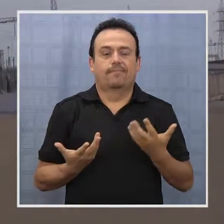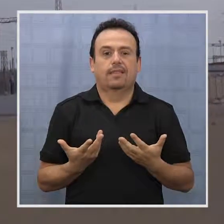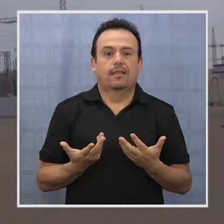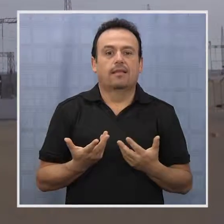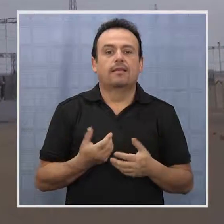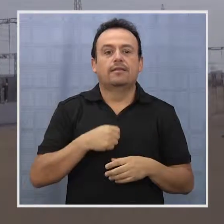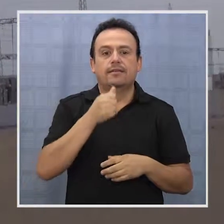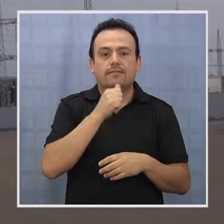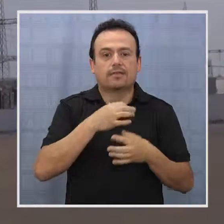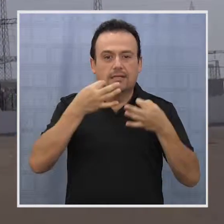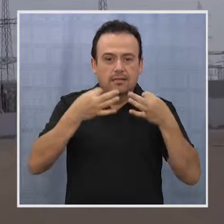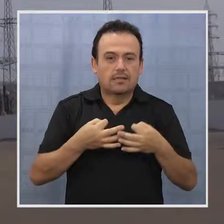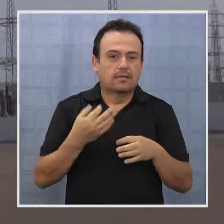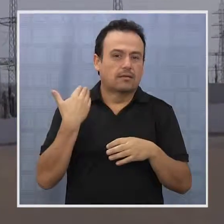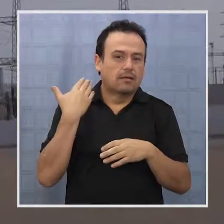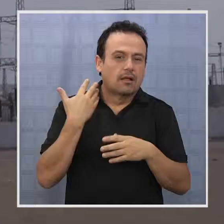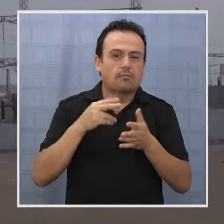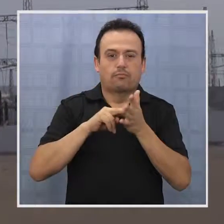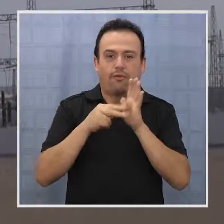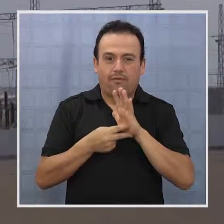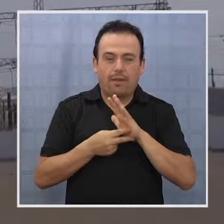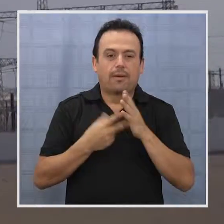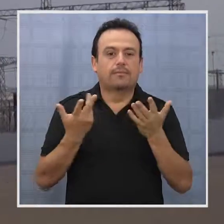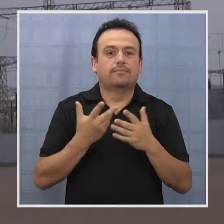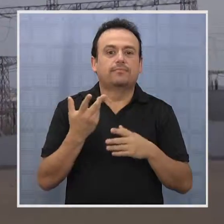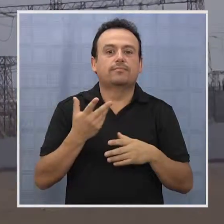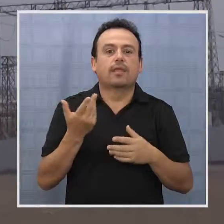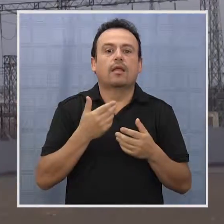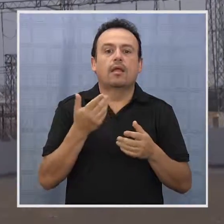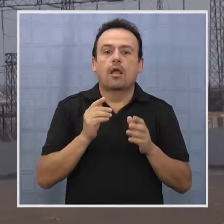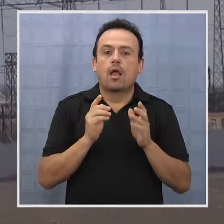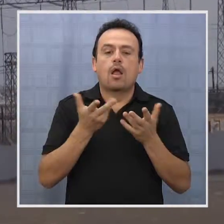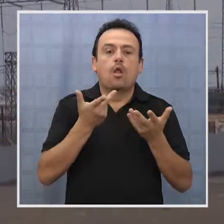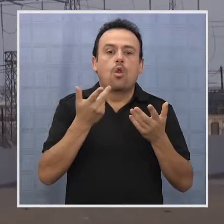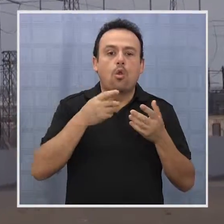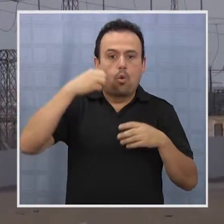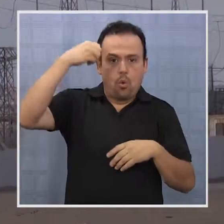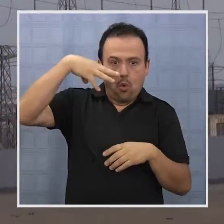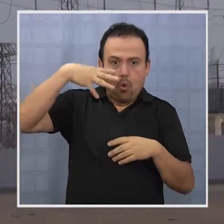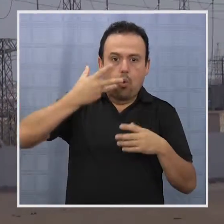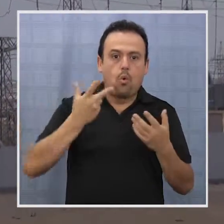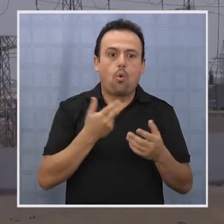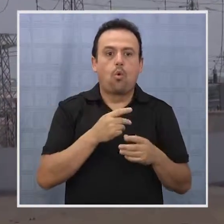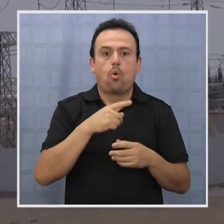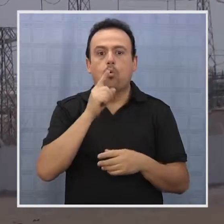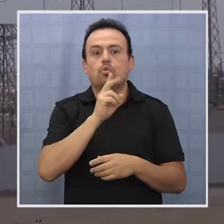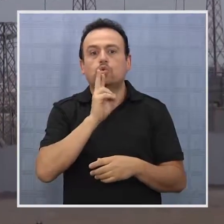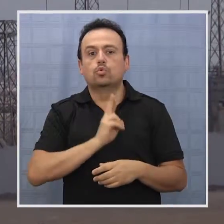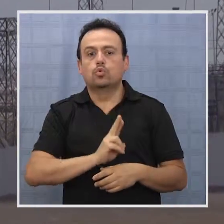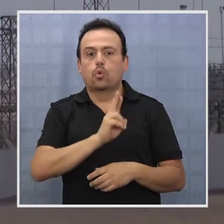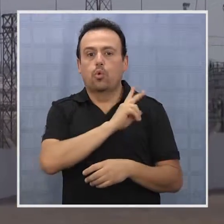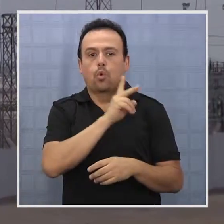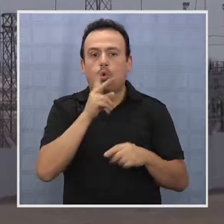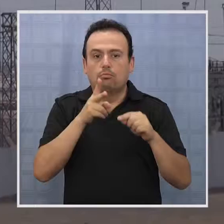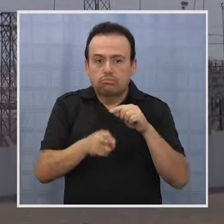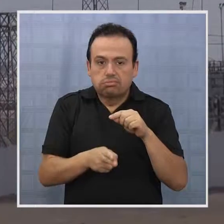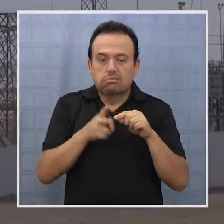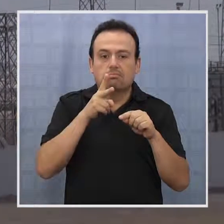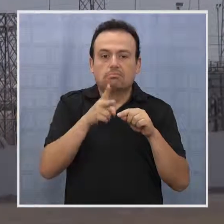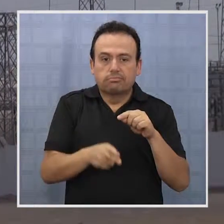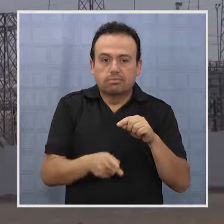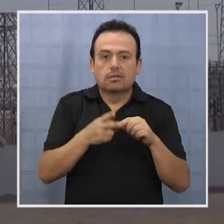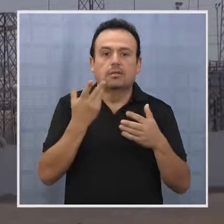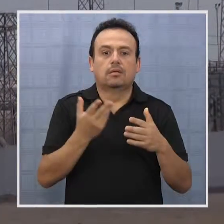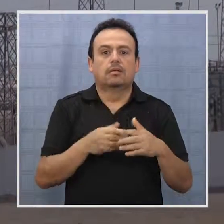tenido blackout general como los tuvimos hace algunos años atrás, producto de que teníamos una restricción de suministro desde la zona sur del país a la